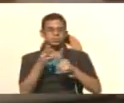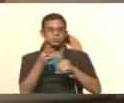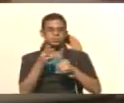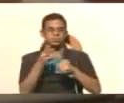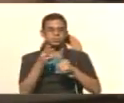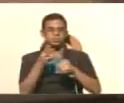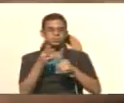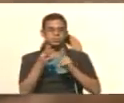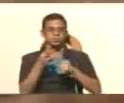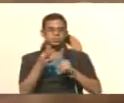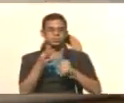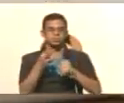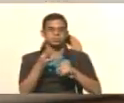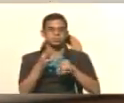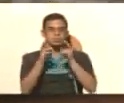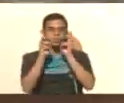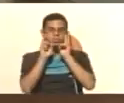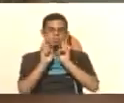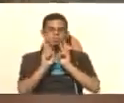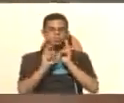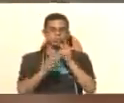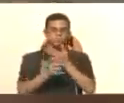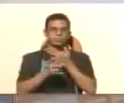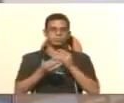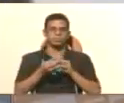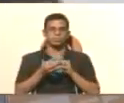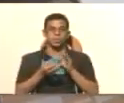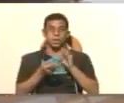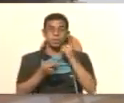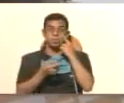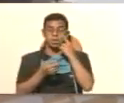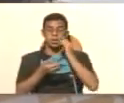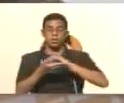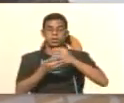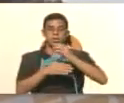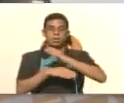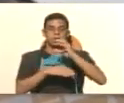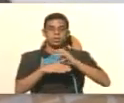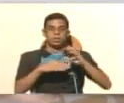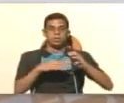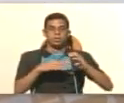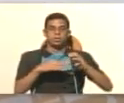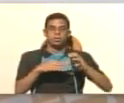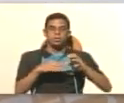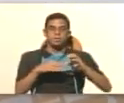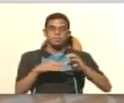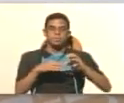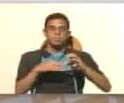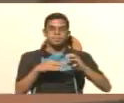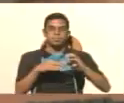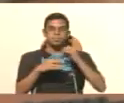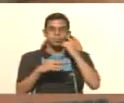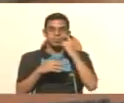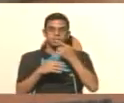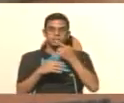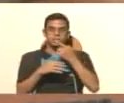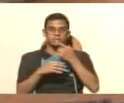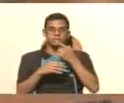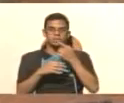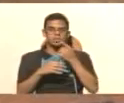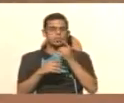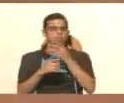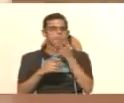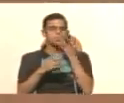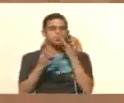perdón, del mantenimiento preventivo. Fíjense que la canaima, esta canaima, cierra los momentos, por favor, esta canaima tiene un